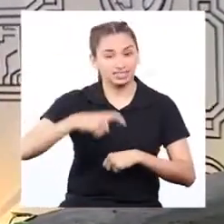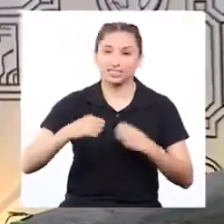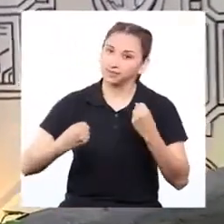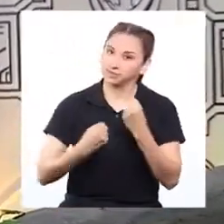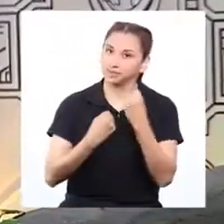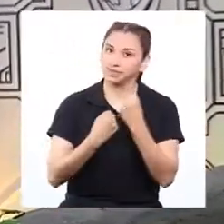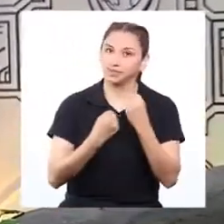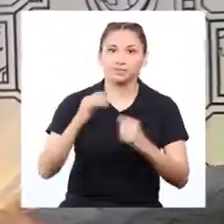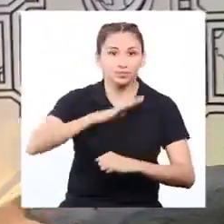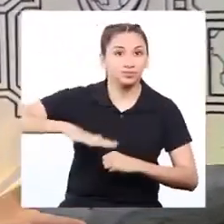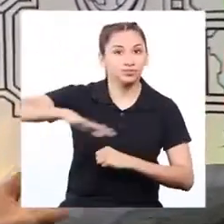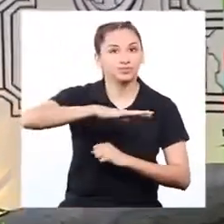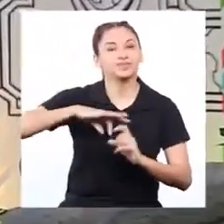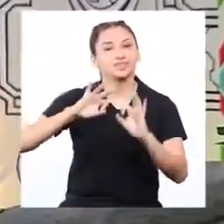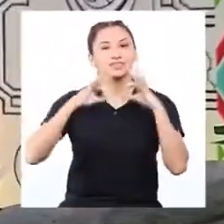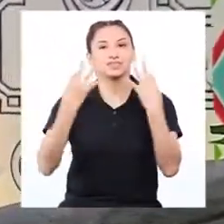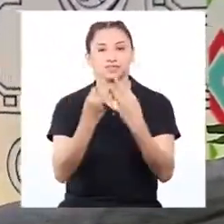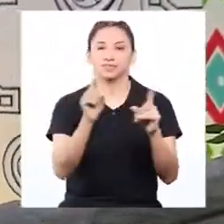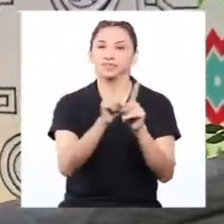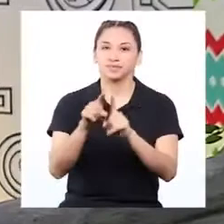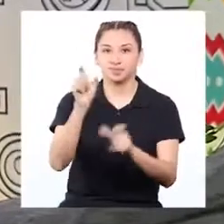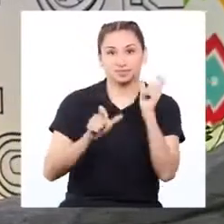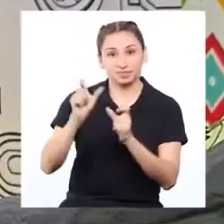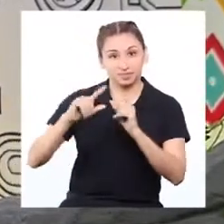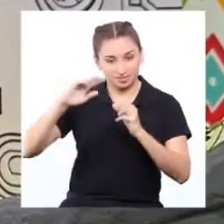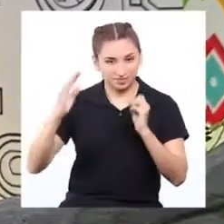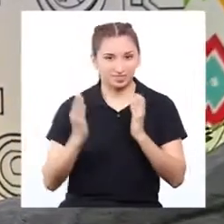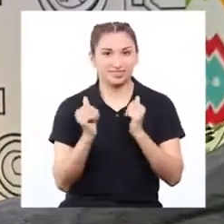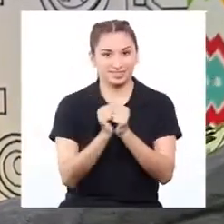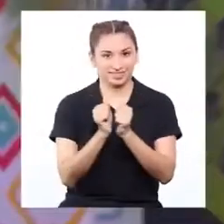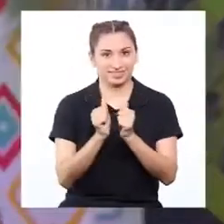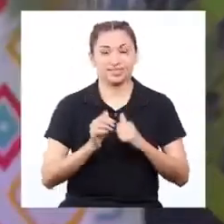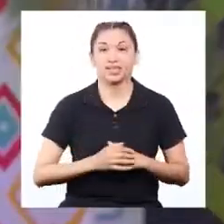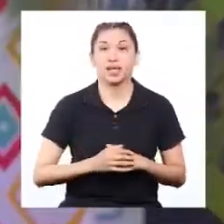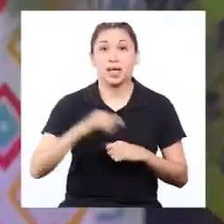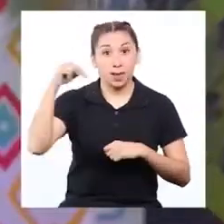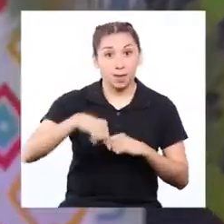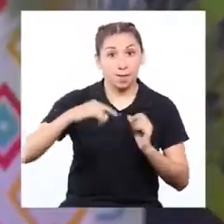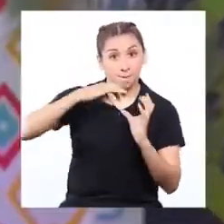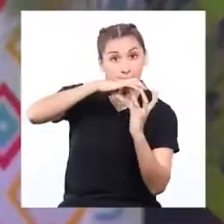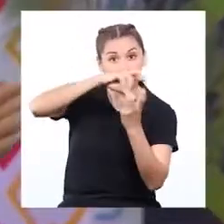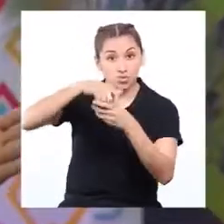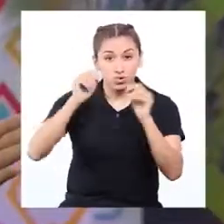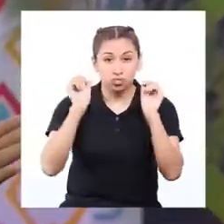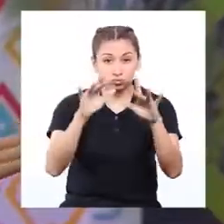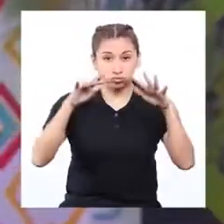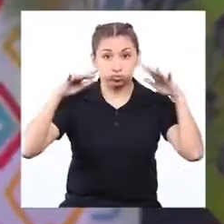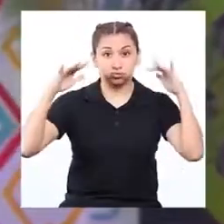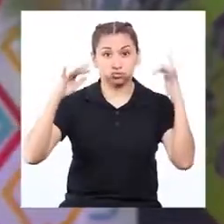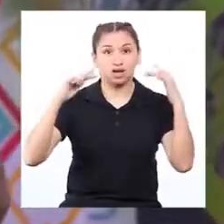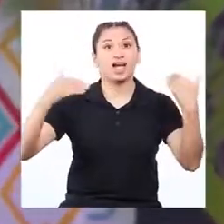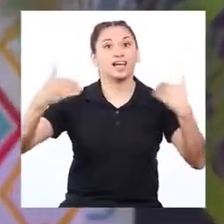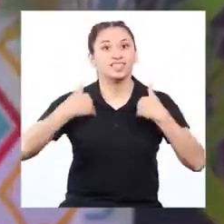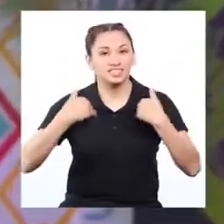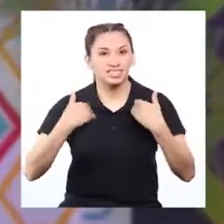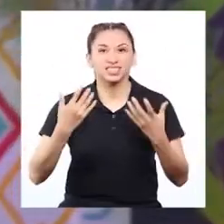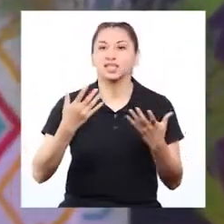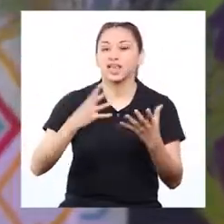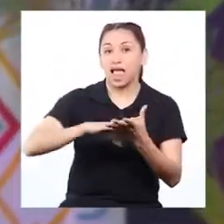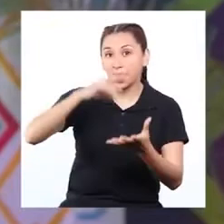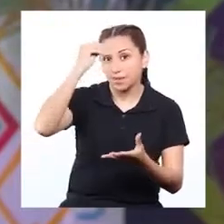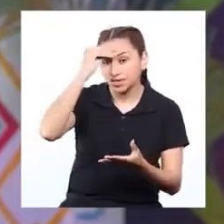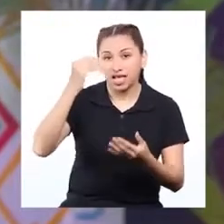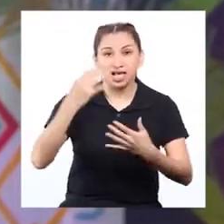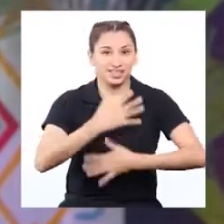requiere de la colaboración de nuestras familias y personas cercanas. En El Mágico Mundo de Decau tenemos aprendizajes,